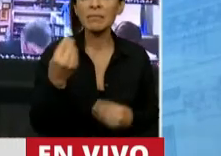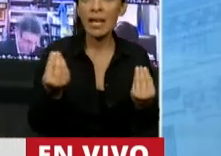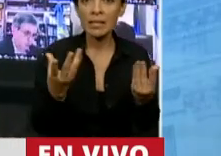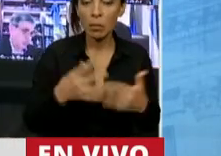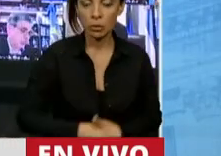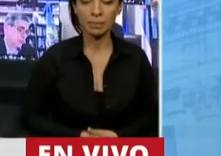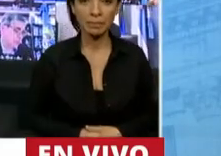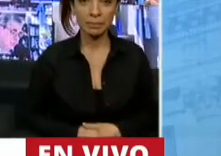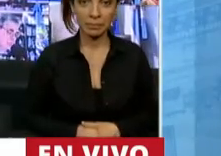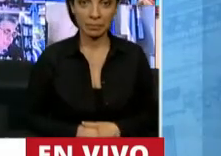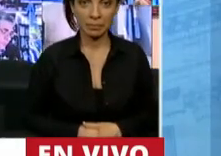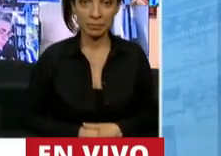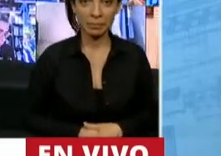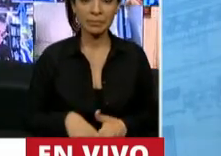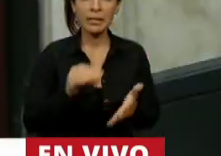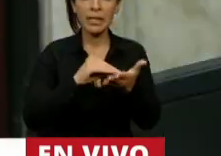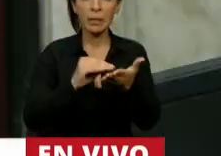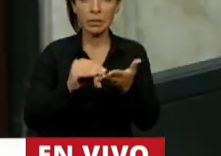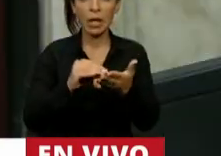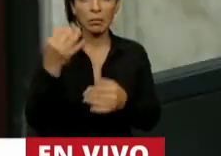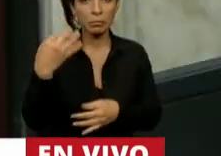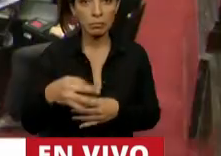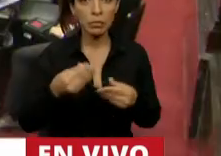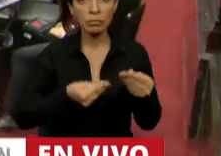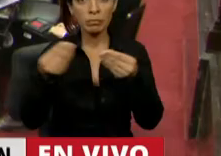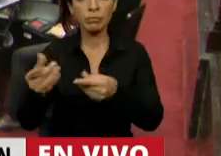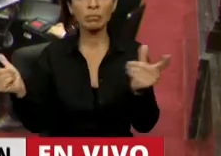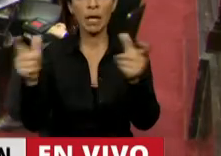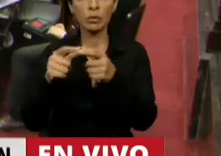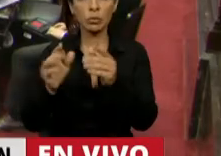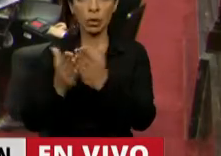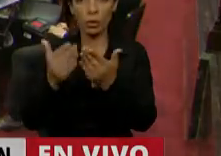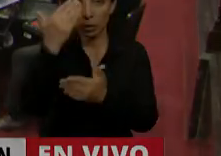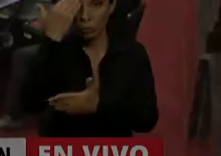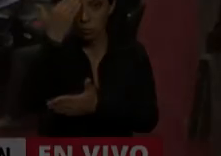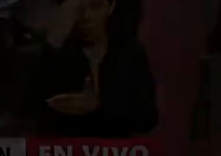Gracias, diputado Ritondo. Se comunicará a la Comisión de Asuntos Constitucionales.